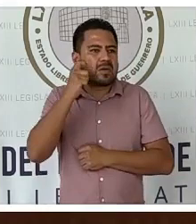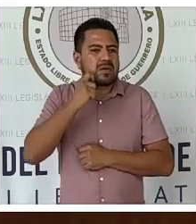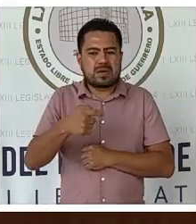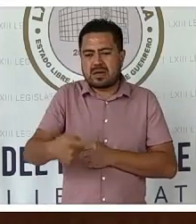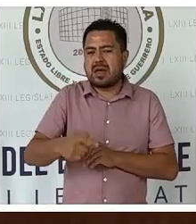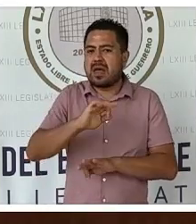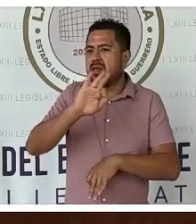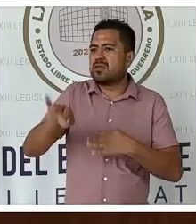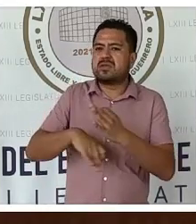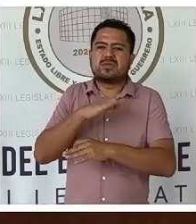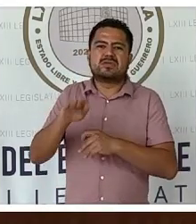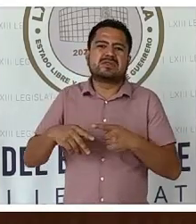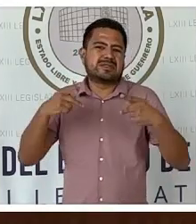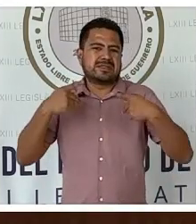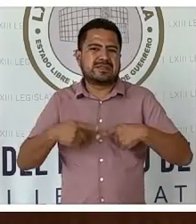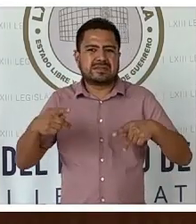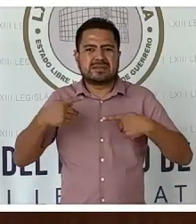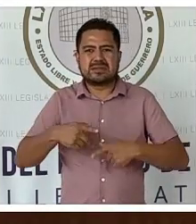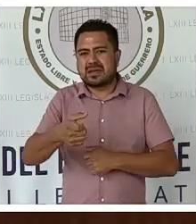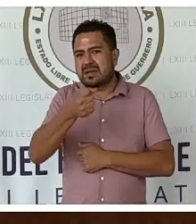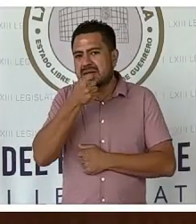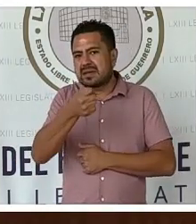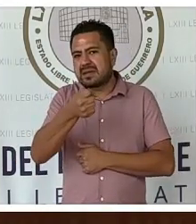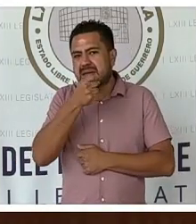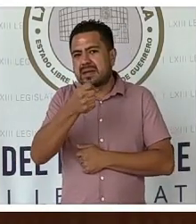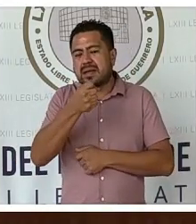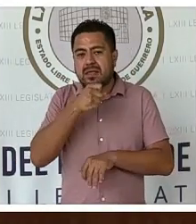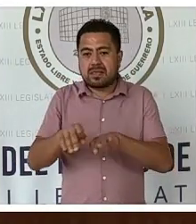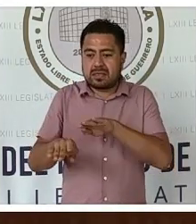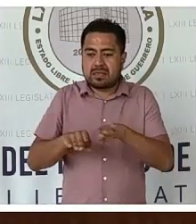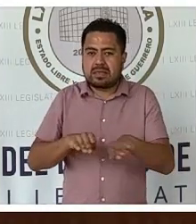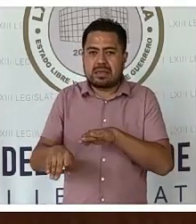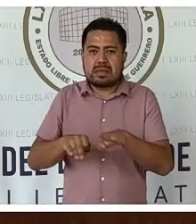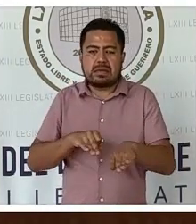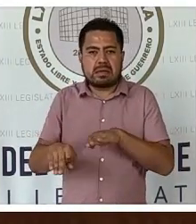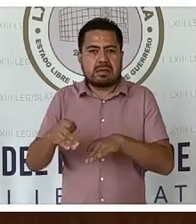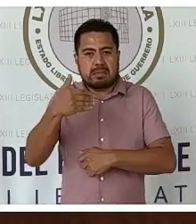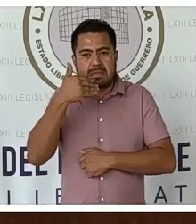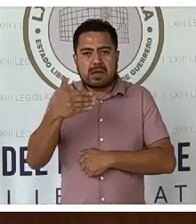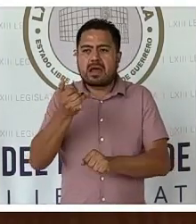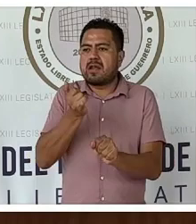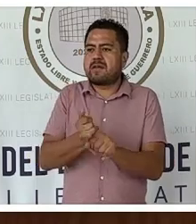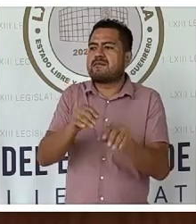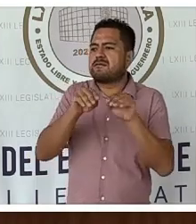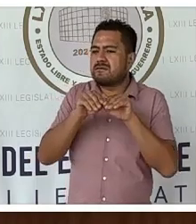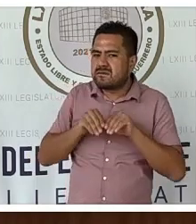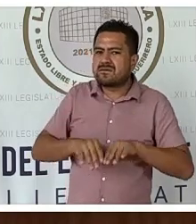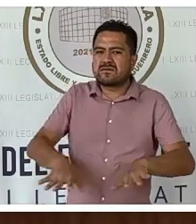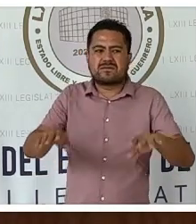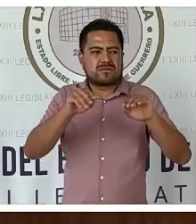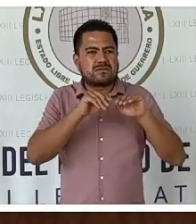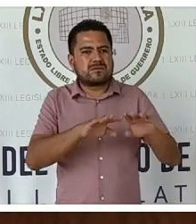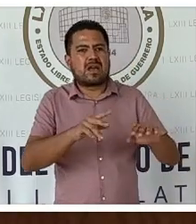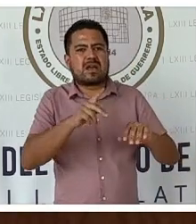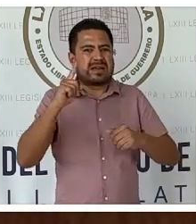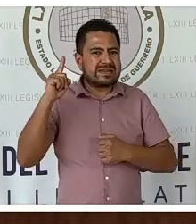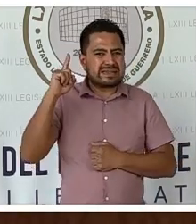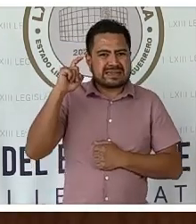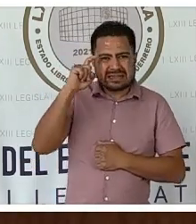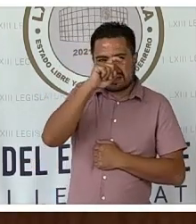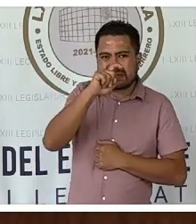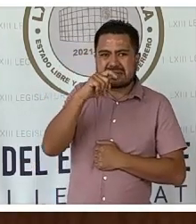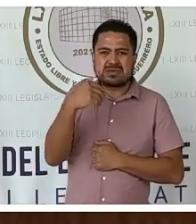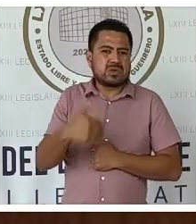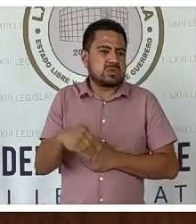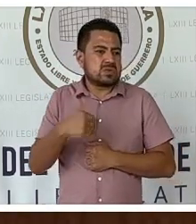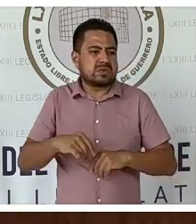a todos aquellos periodistas que desempeñan el nobre oficio de informar, a pesar de todas las dificultades a